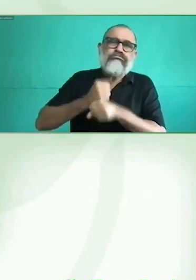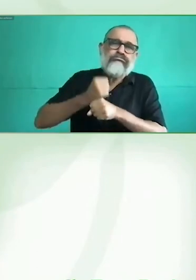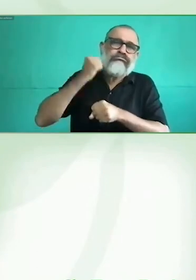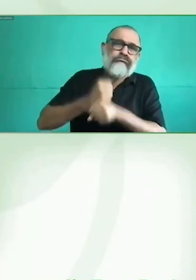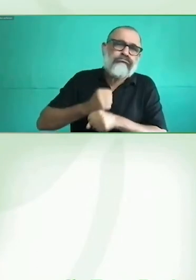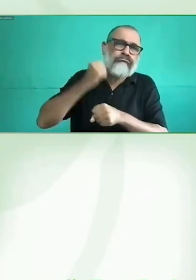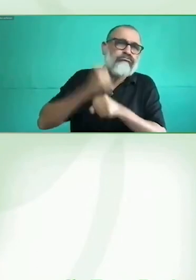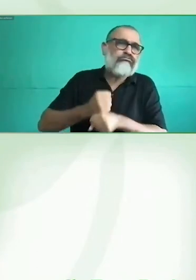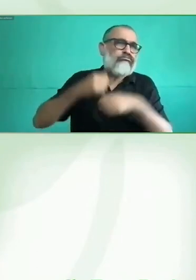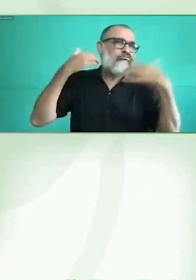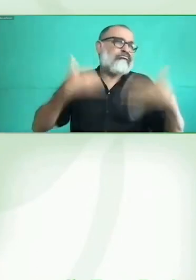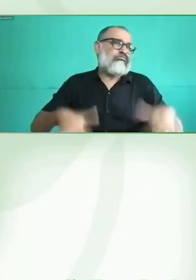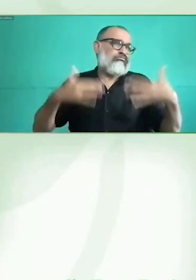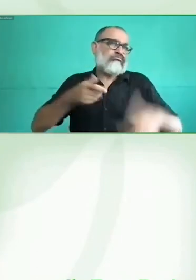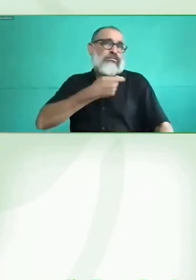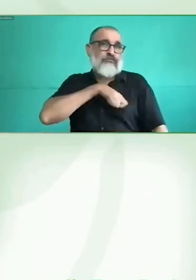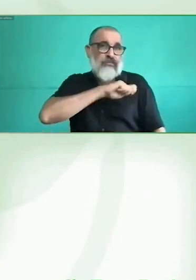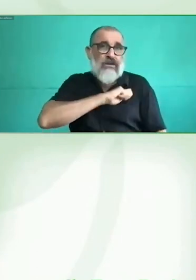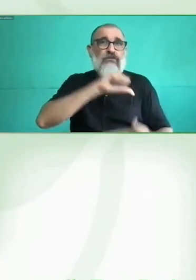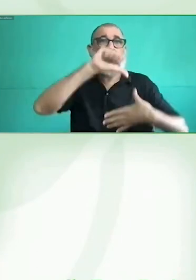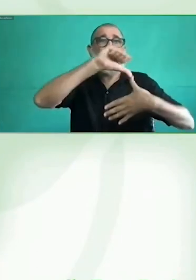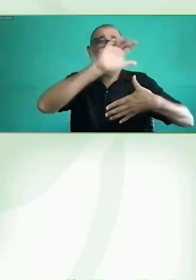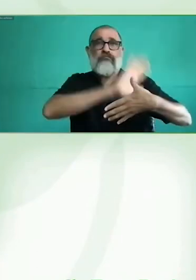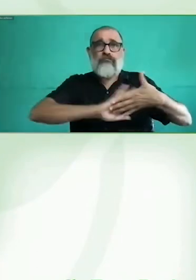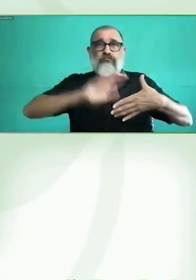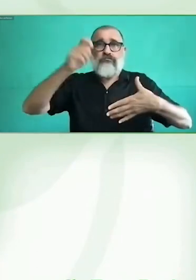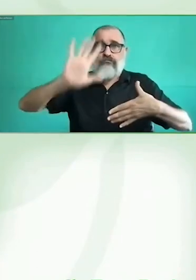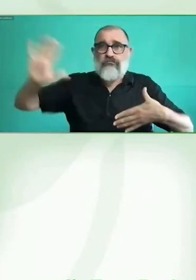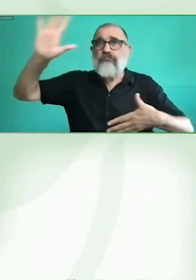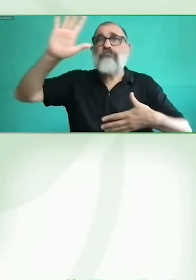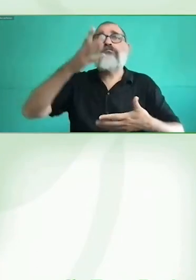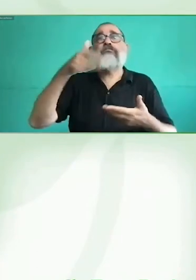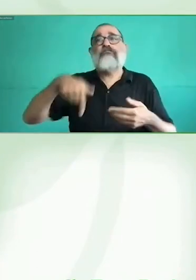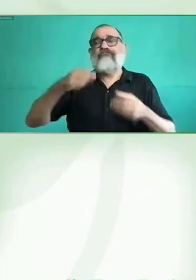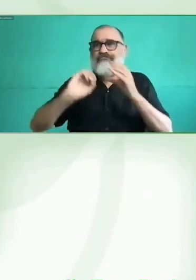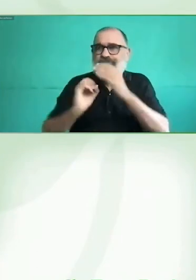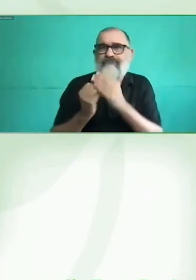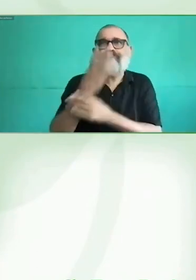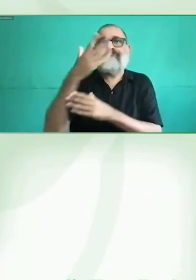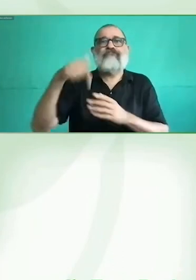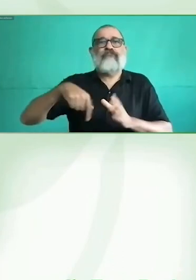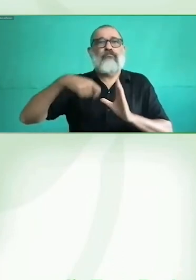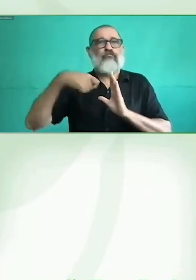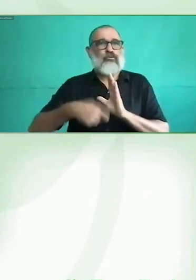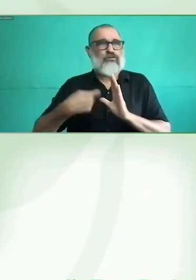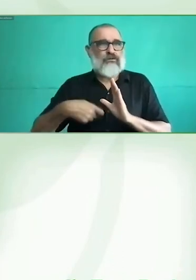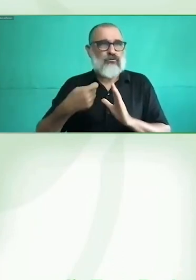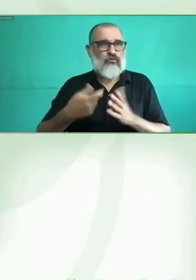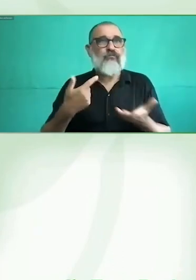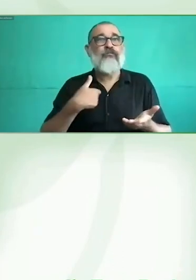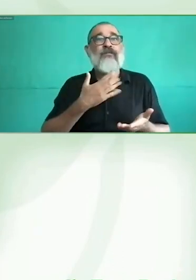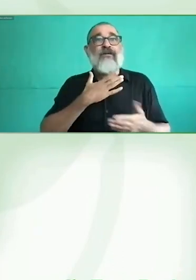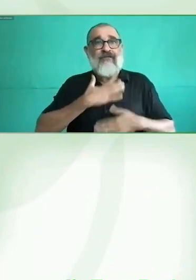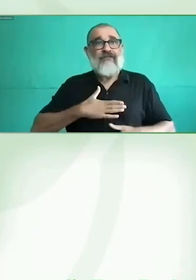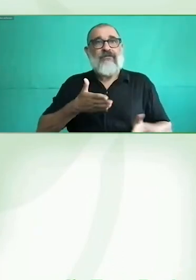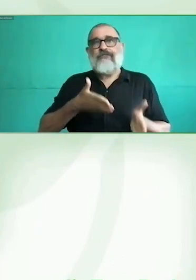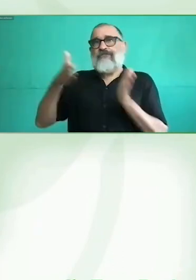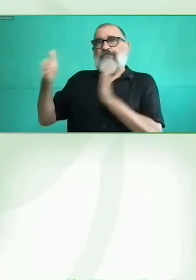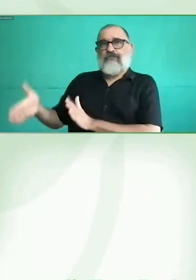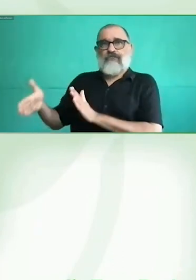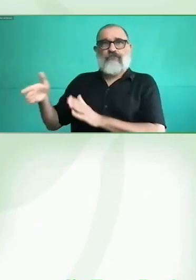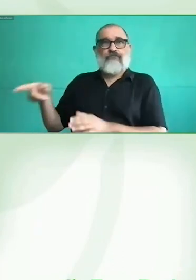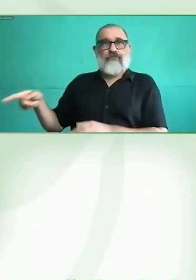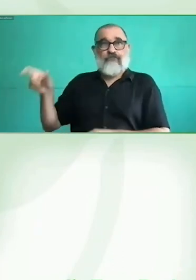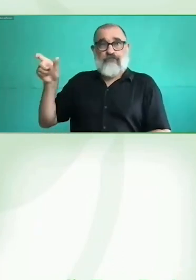palabra a Nati, quien nos va a presentar a nuestro primer saludo. Allá vamos. Y para iniciar, vamos a contar con las